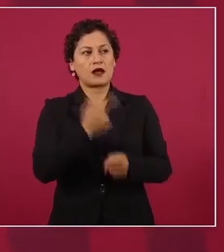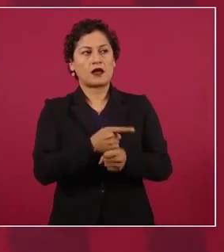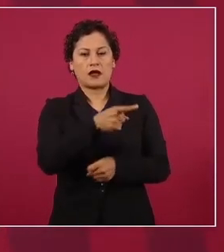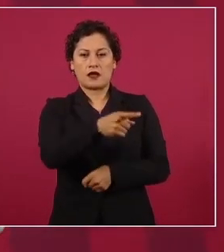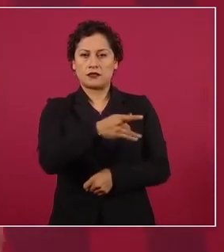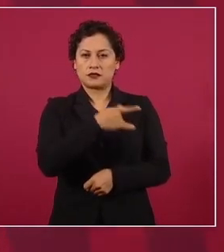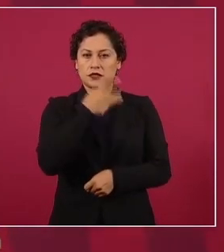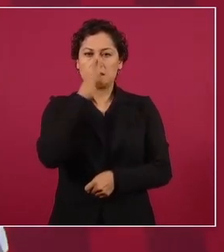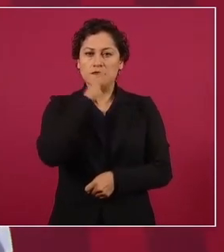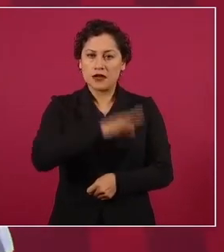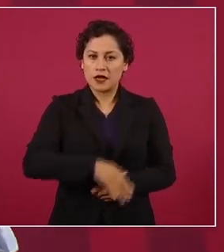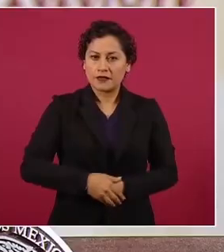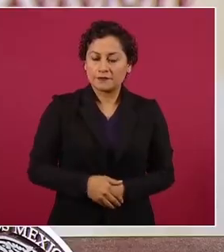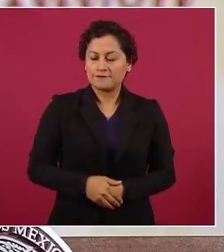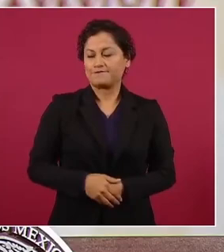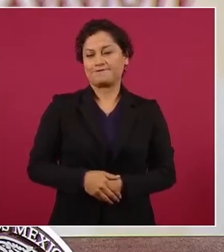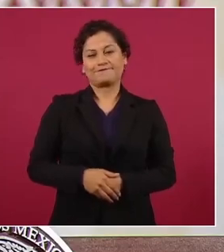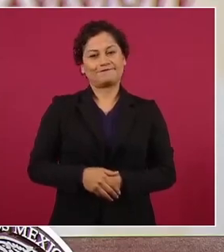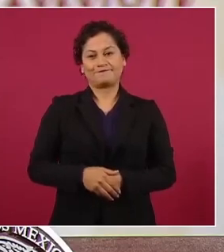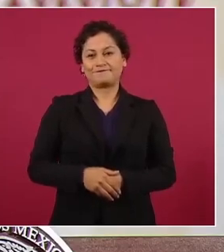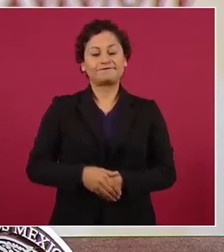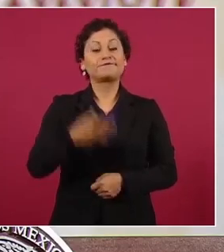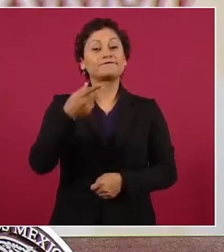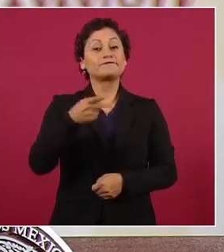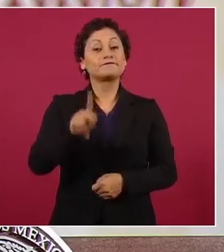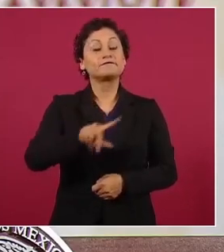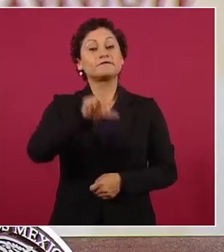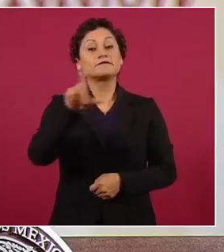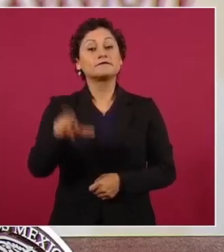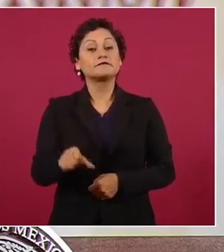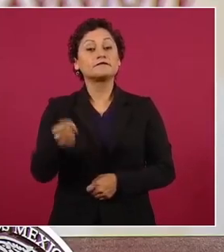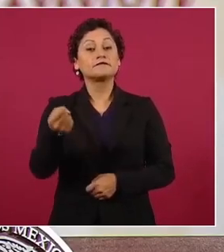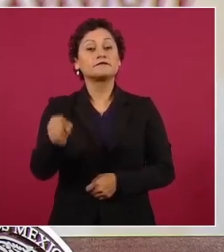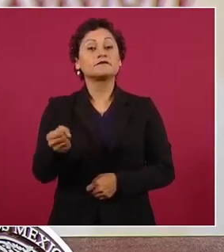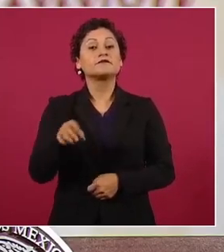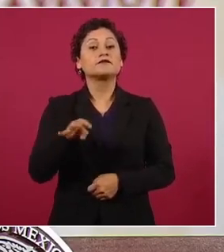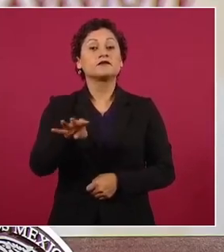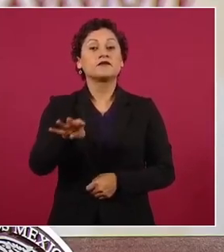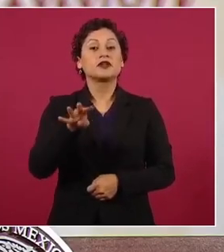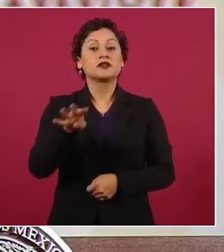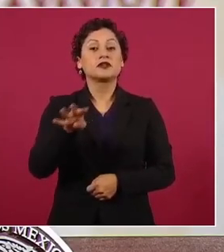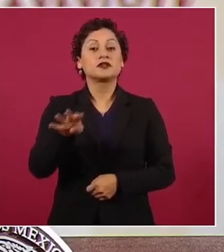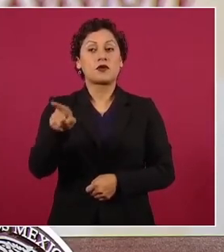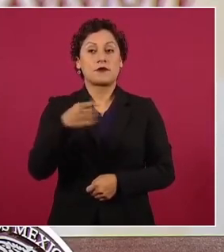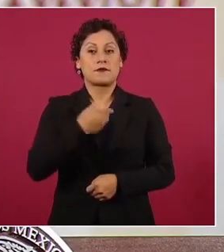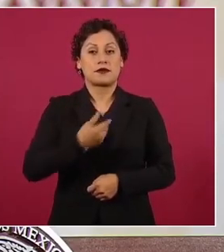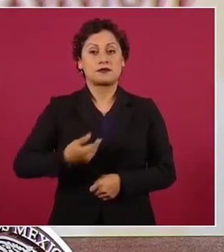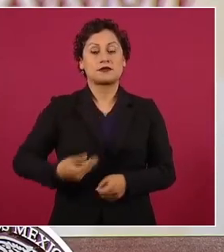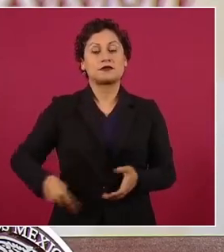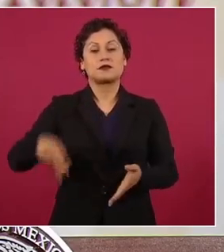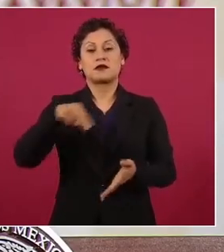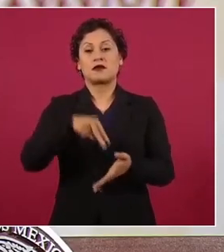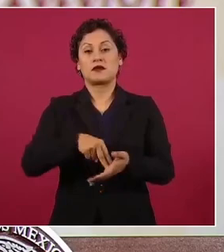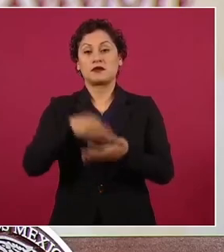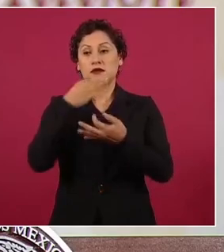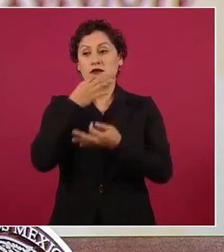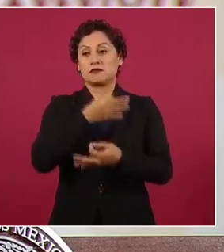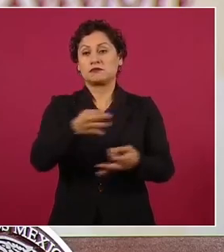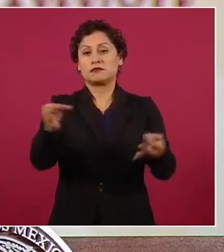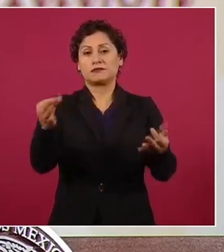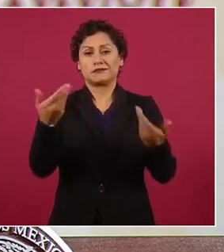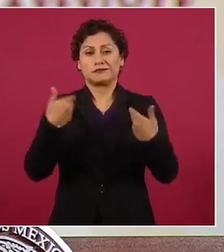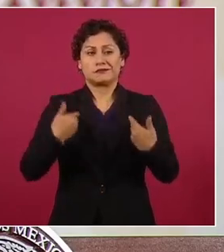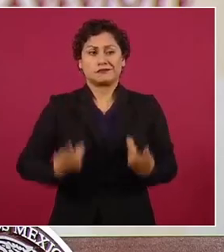Sin embargo, el 19 de septiembre, el presidente Andrés Manuel López Obrador desmintió esas versiones mencionando que se encuentra